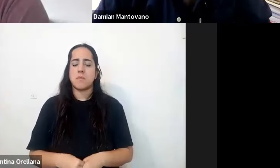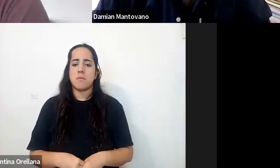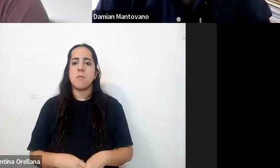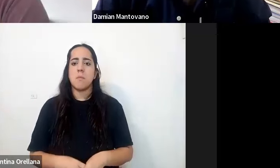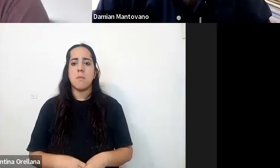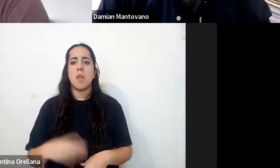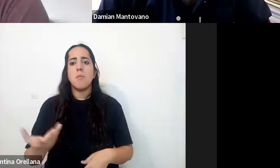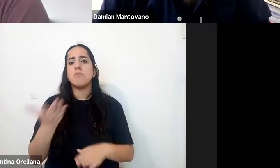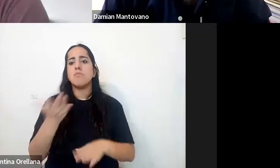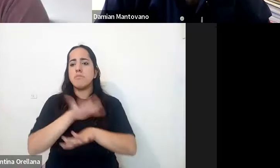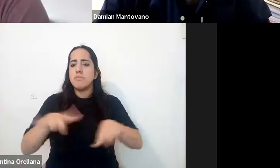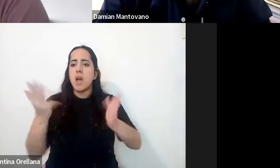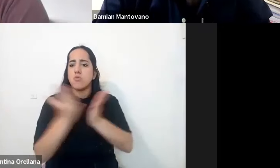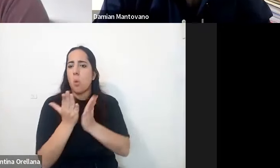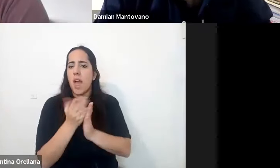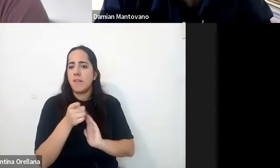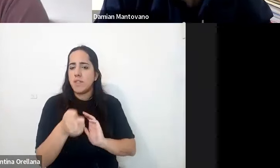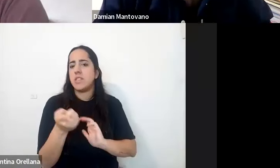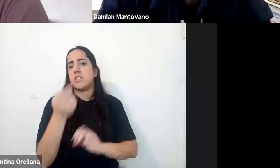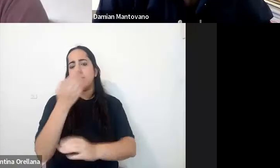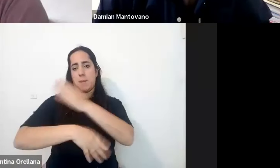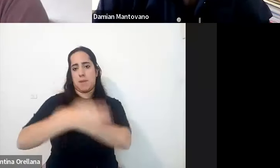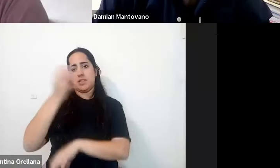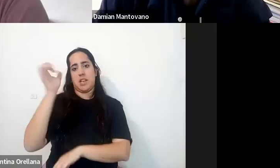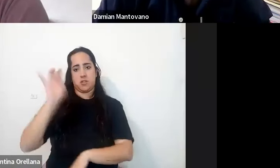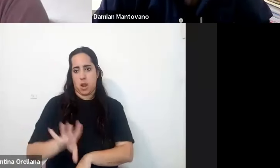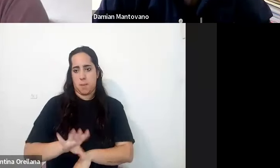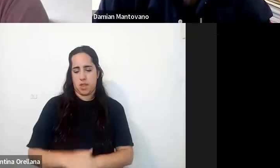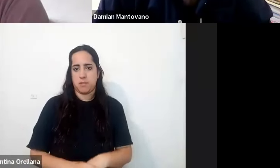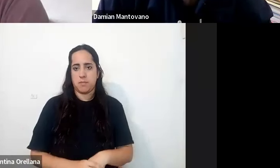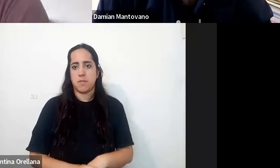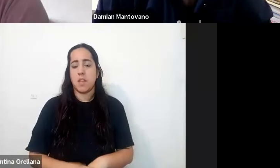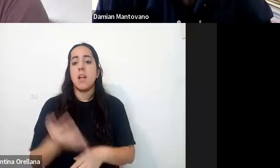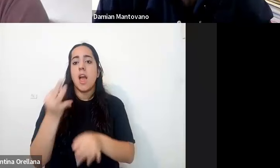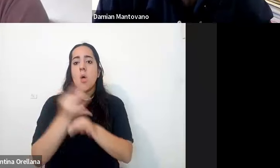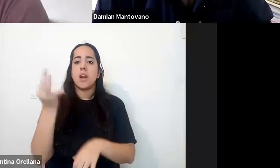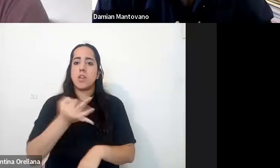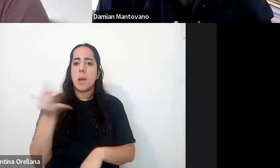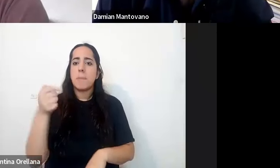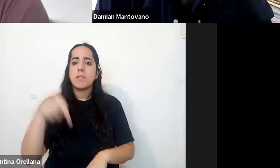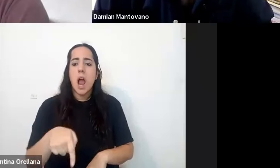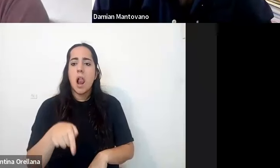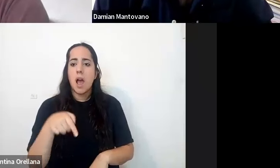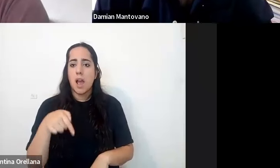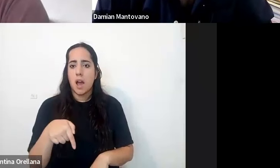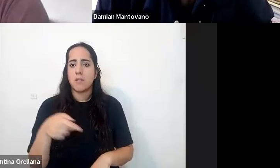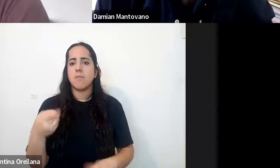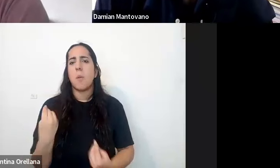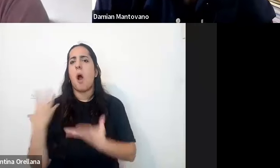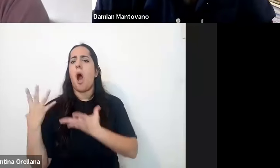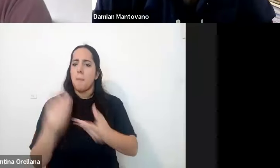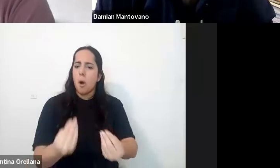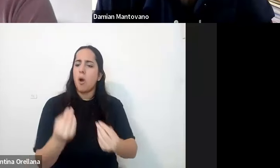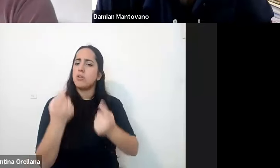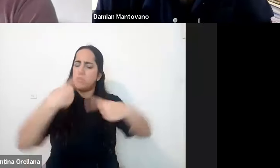estudiantes solamente estudiantes con discapacidad a su vez la educación especial acá presenta diferentes apoyos recursos